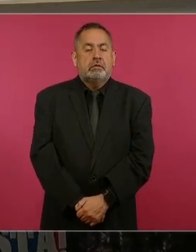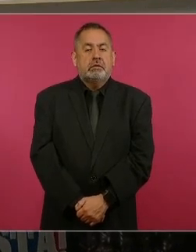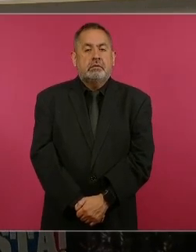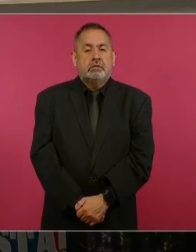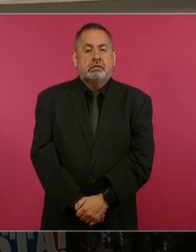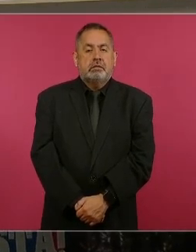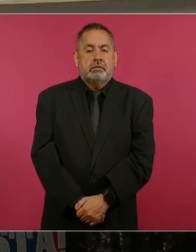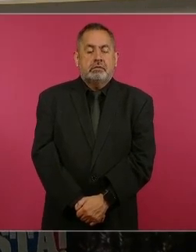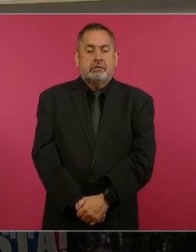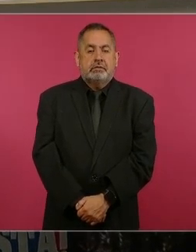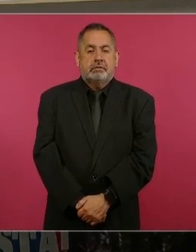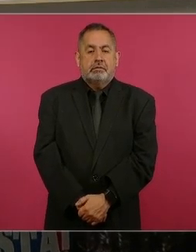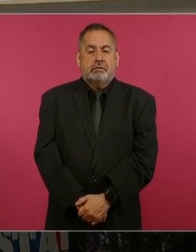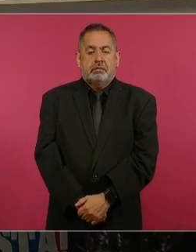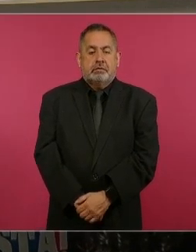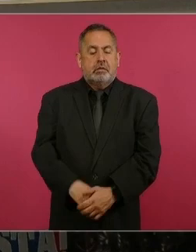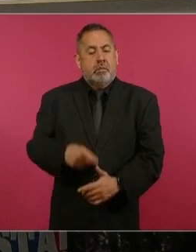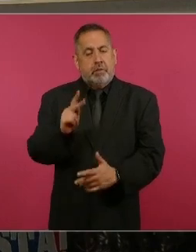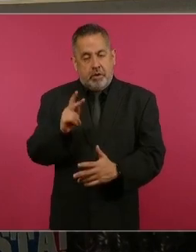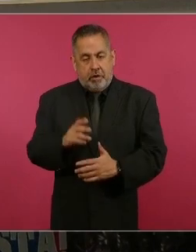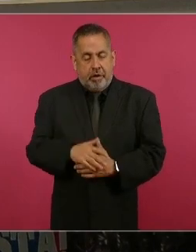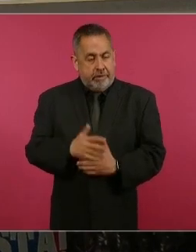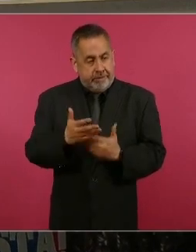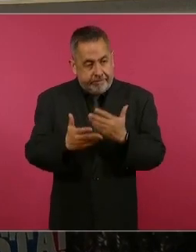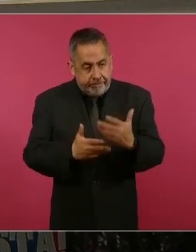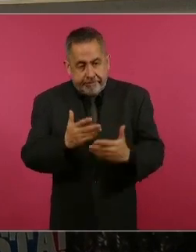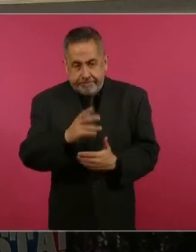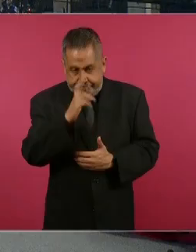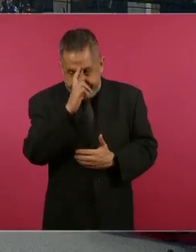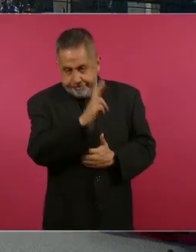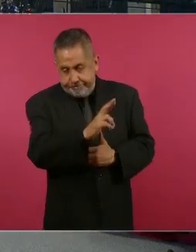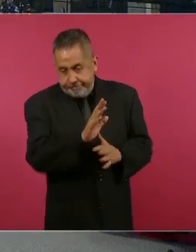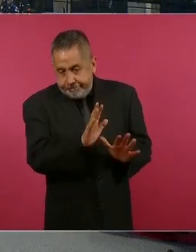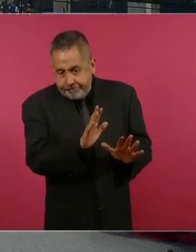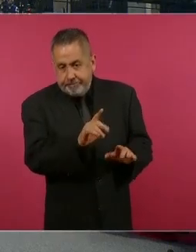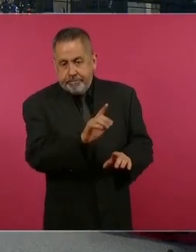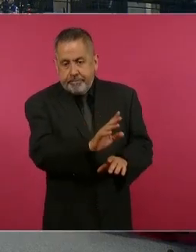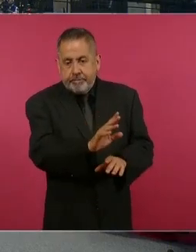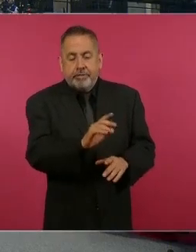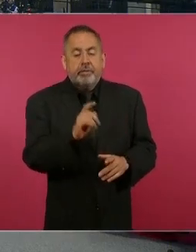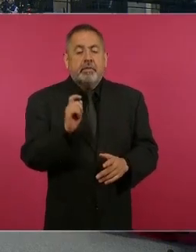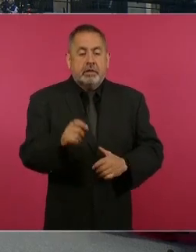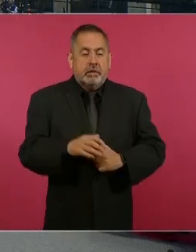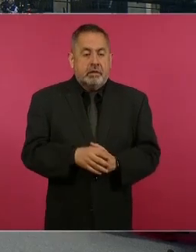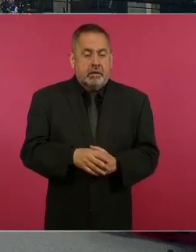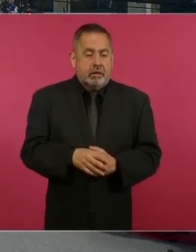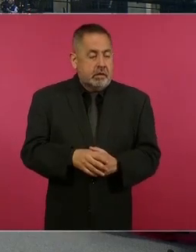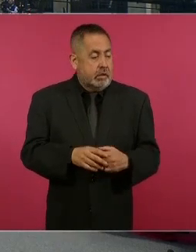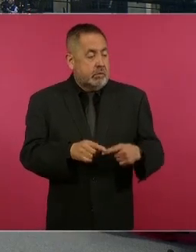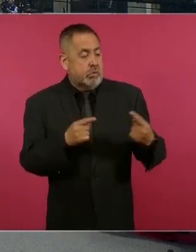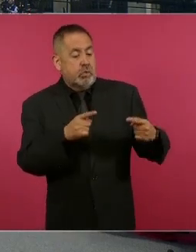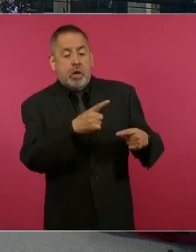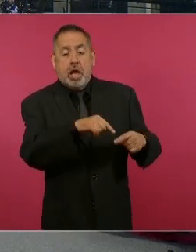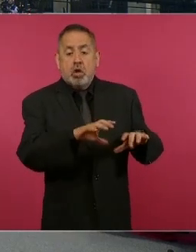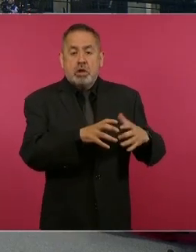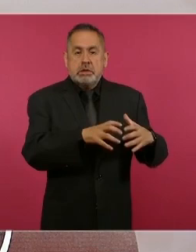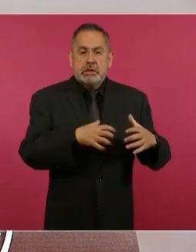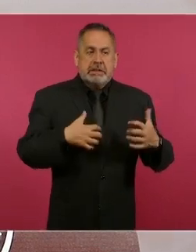Pero, con todo respeto, los que están enojados.